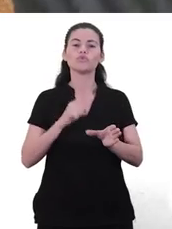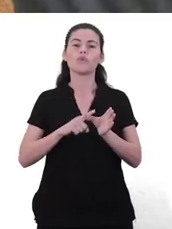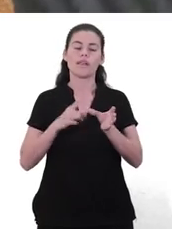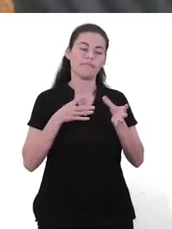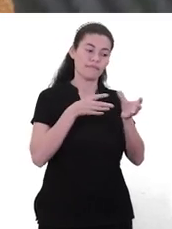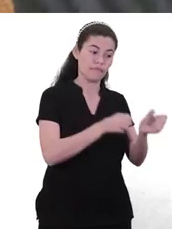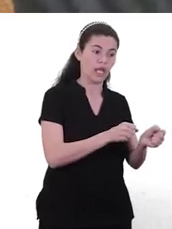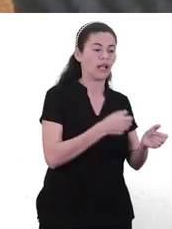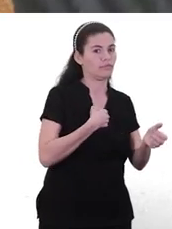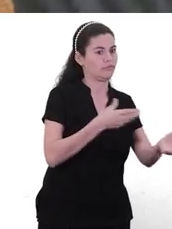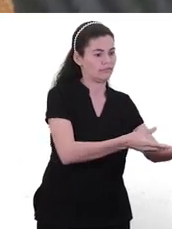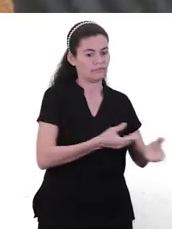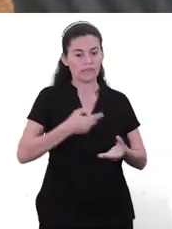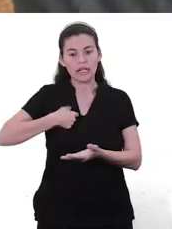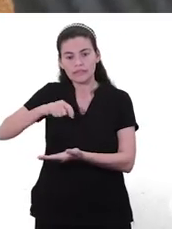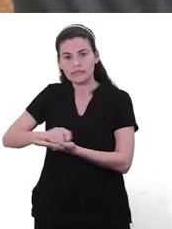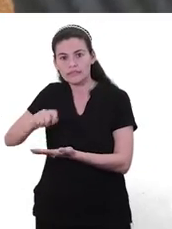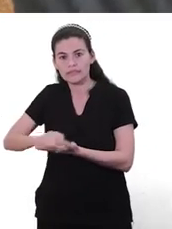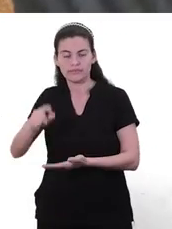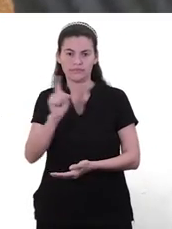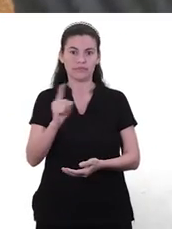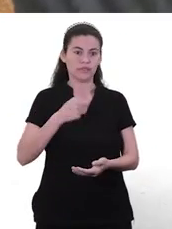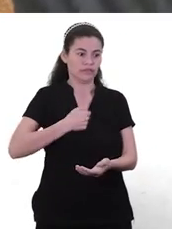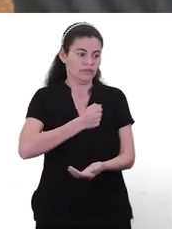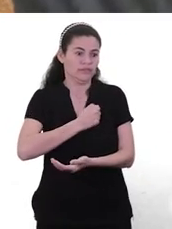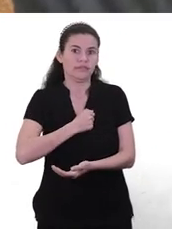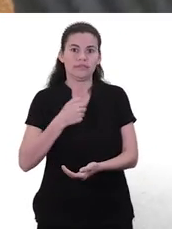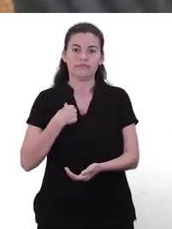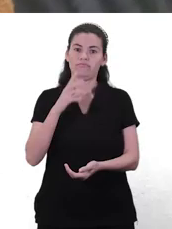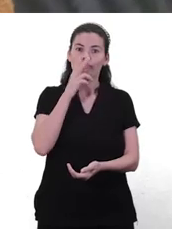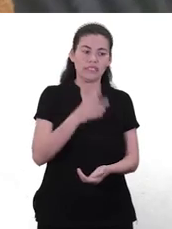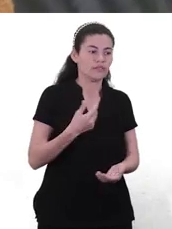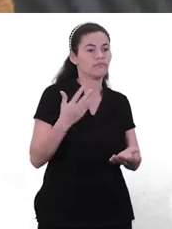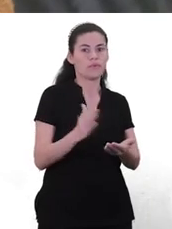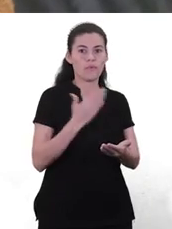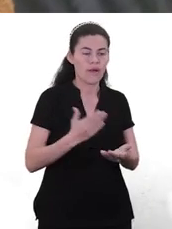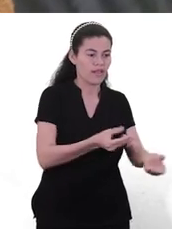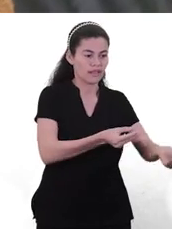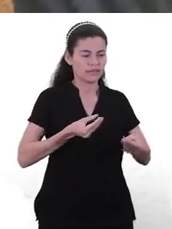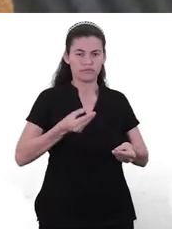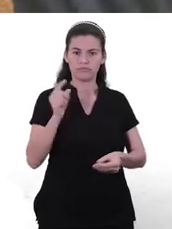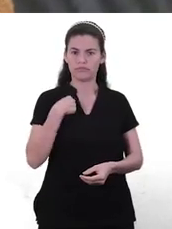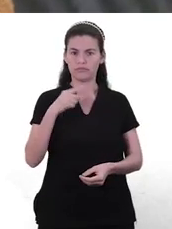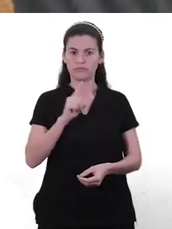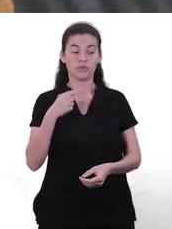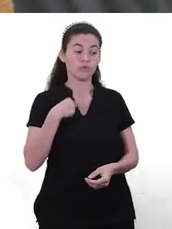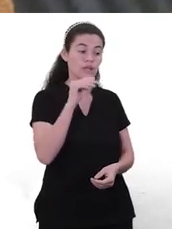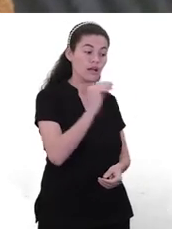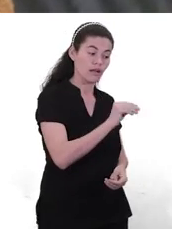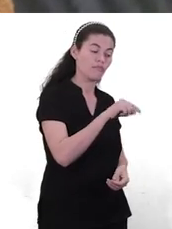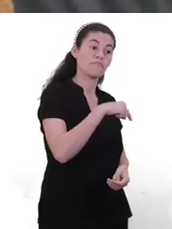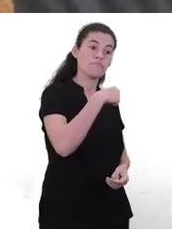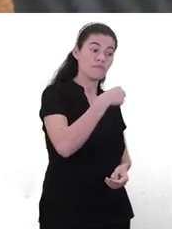igual hacer la tarea, no es igual preocuparnos en buscar cuál es la tarea de mi hijo. Pero decirle al niño, bueno, no te fuiste de la escuela,